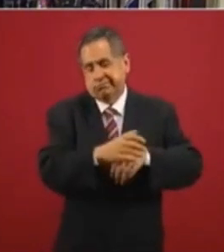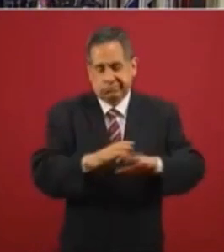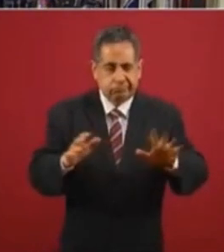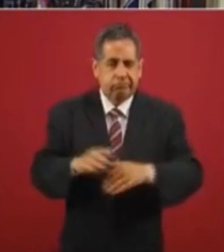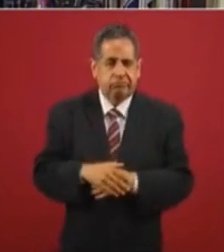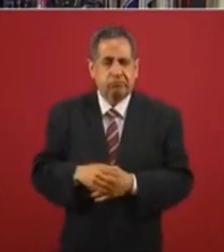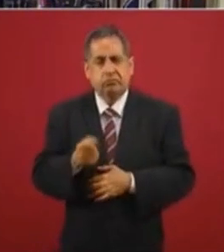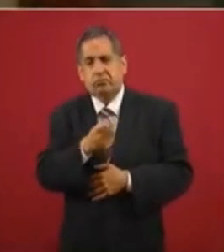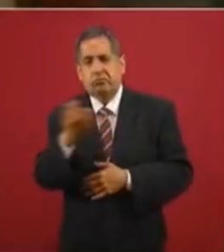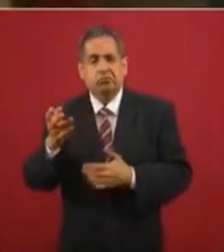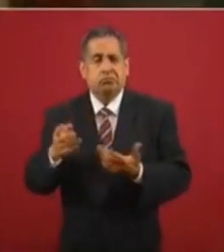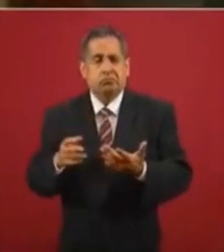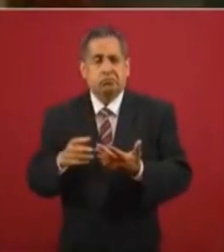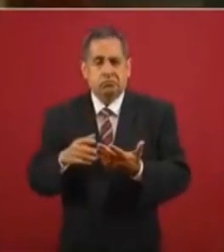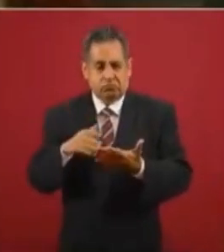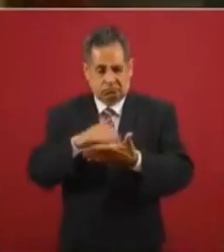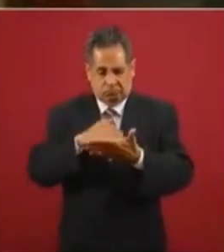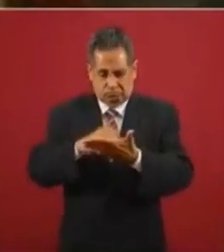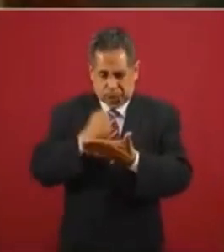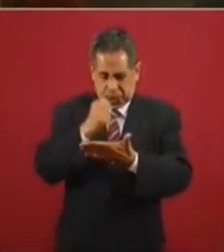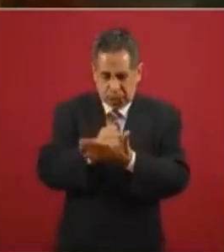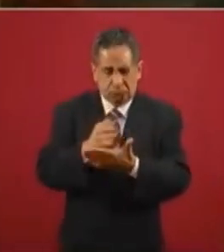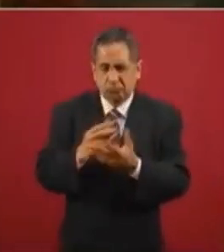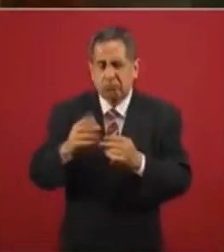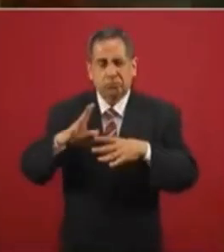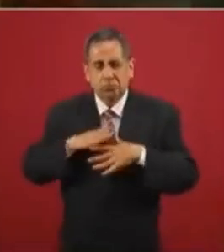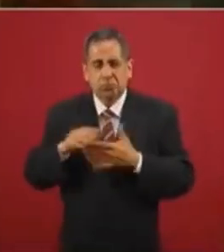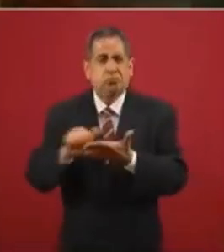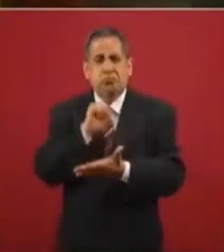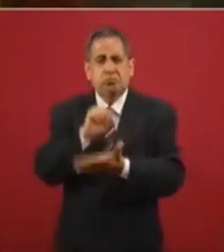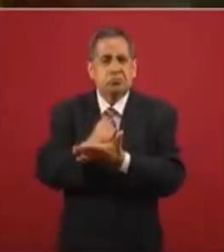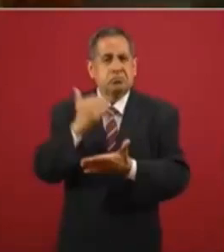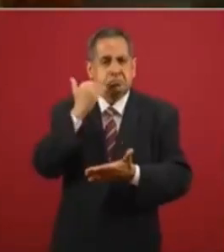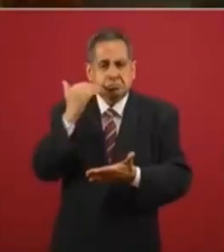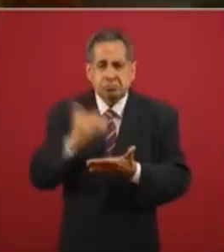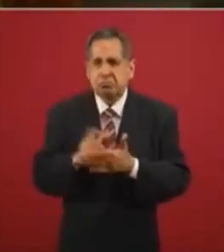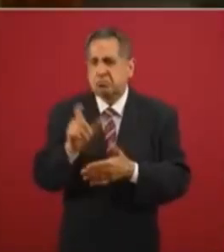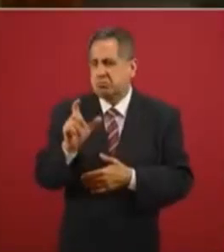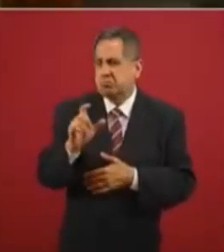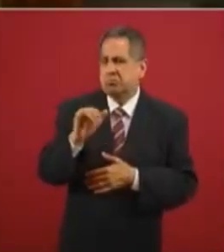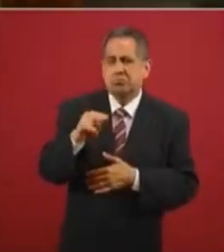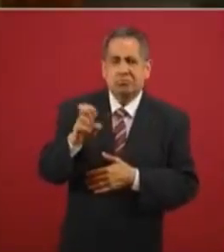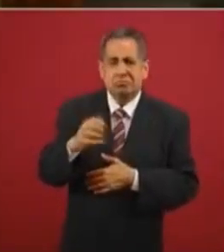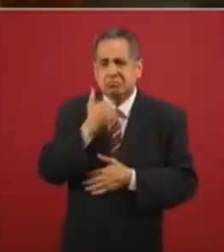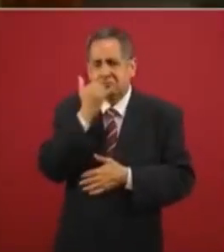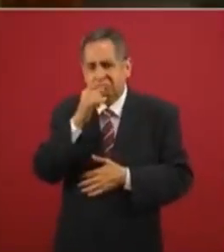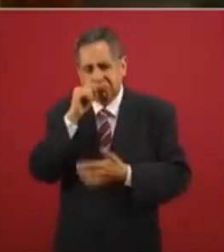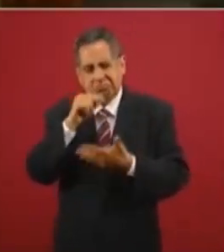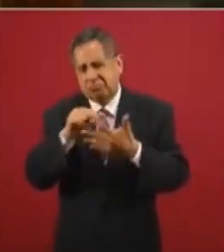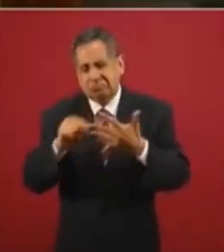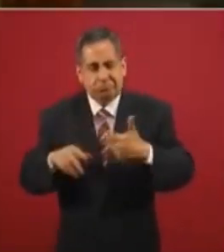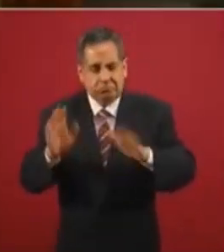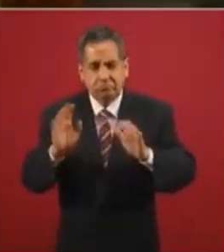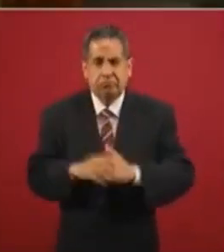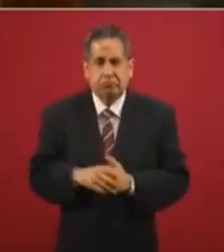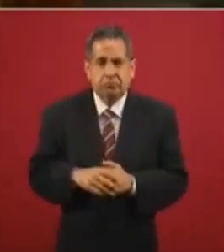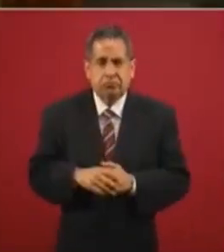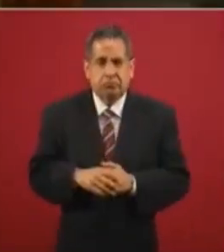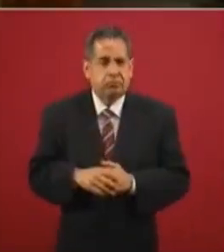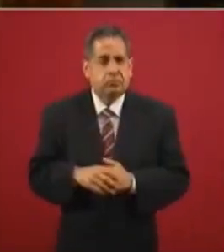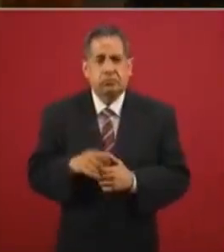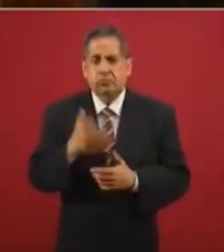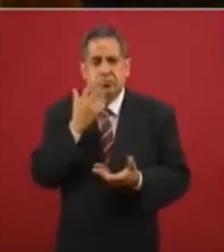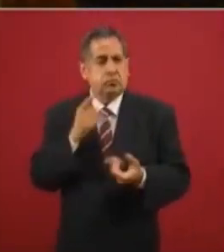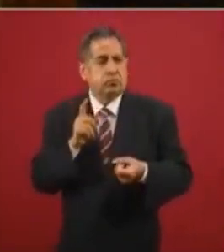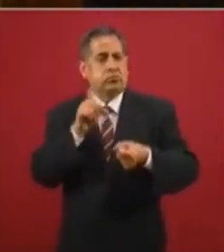Muchos con documentos oficiales no actualizados, actas de nacimiento, identificación con errores. Sin pertenecer a sistemas